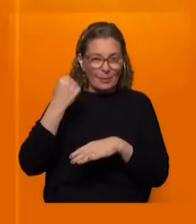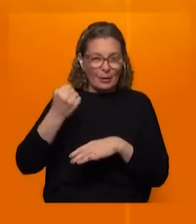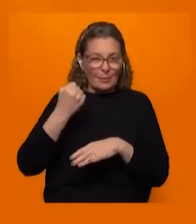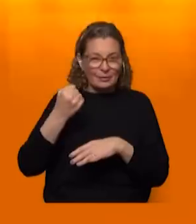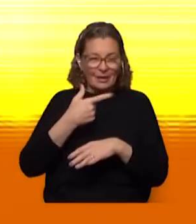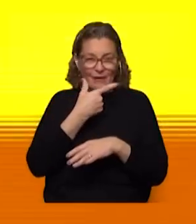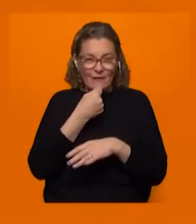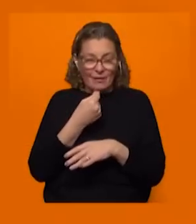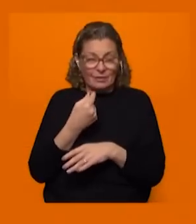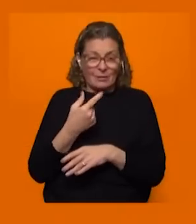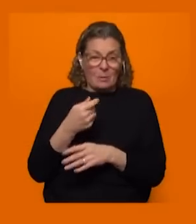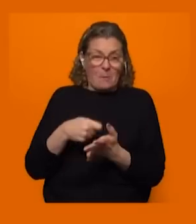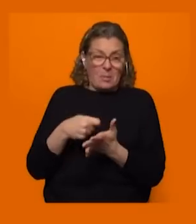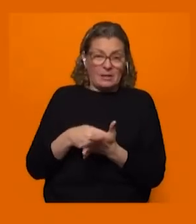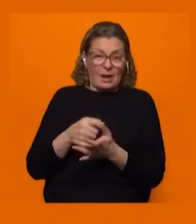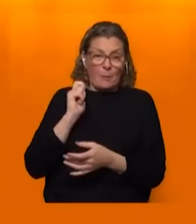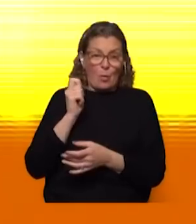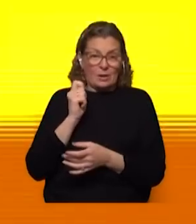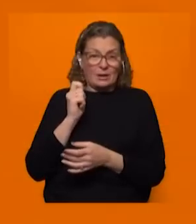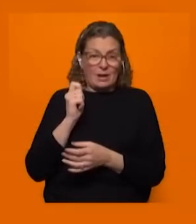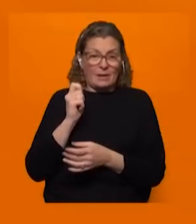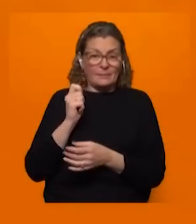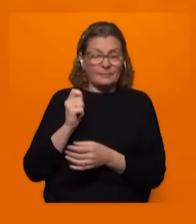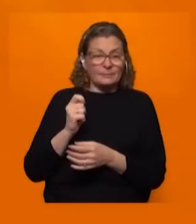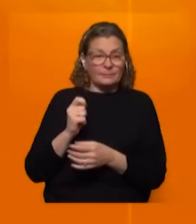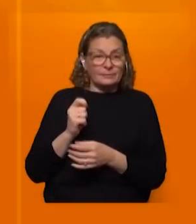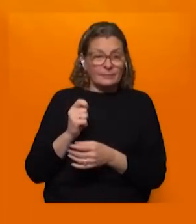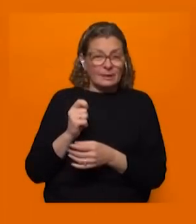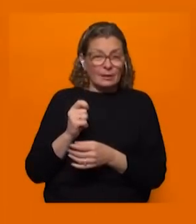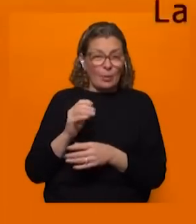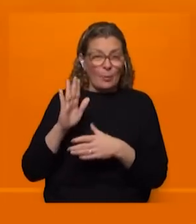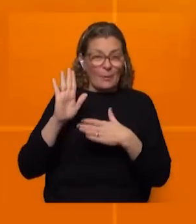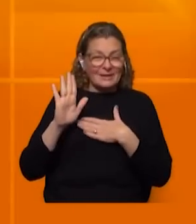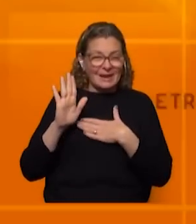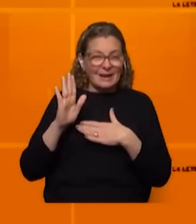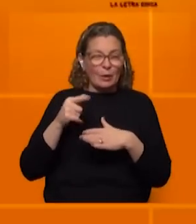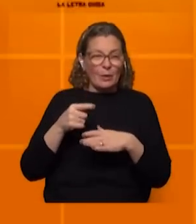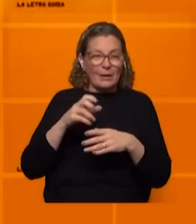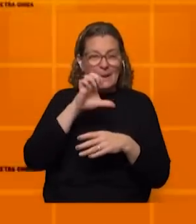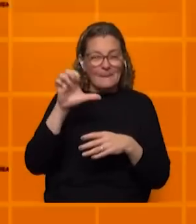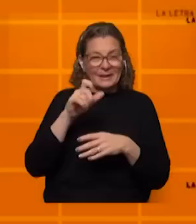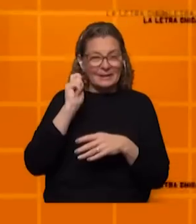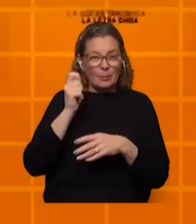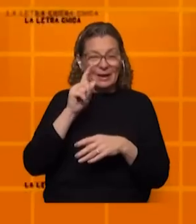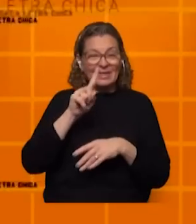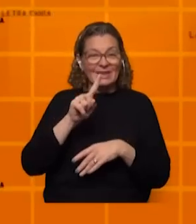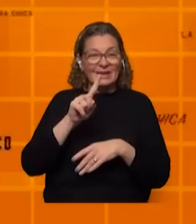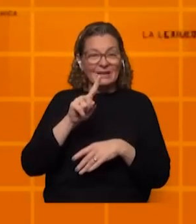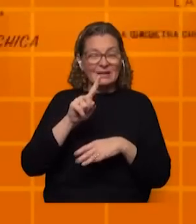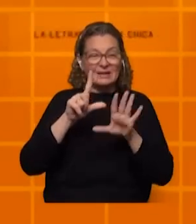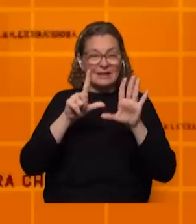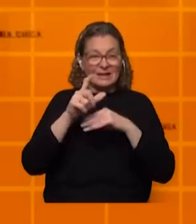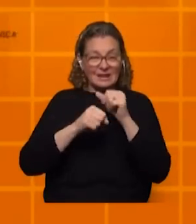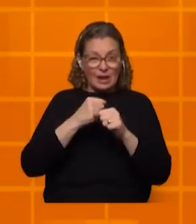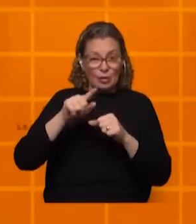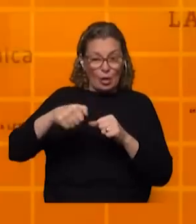hacerlo cuando la plata no es de uno es plata pública que es comprometer el presupuesto de una empresa pública por 18 años son 17 años